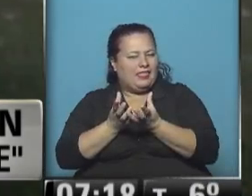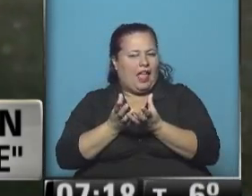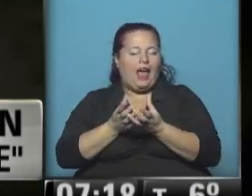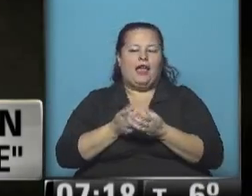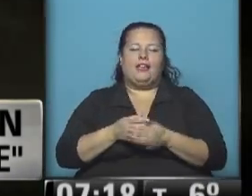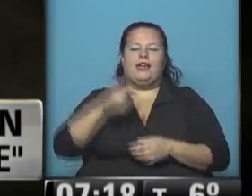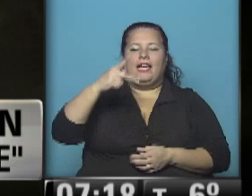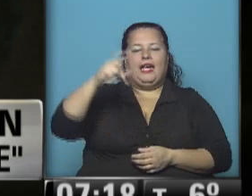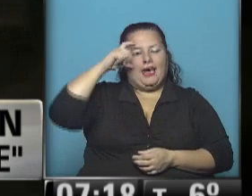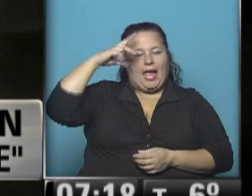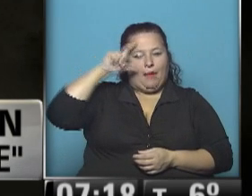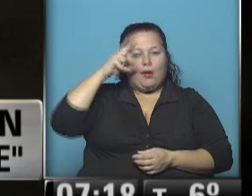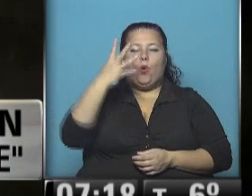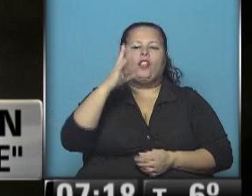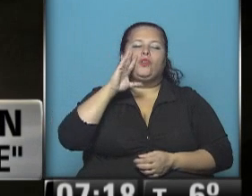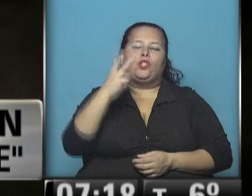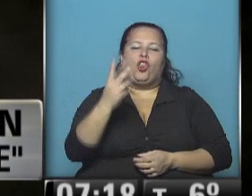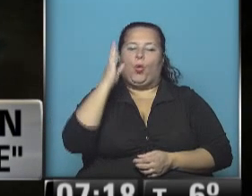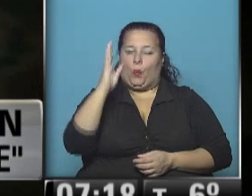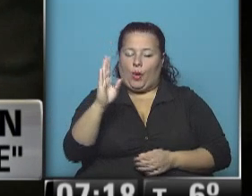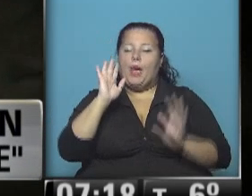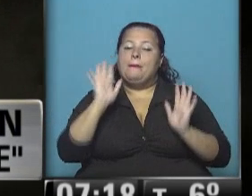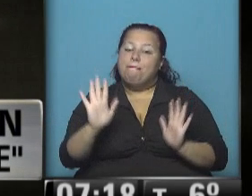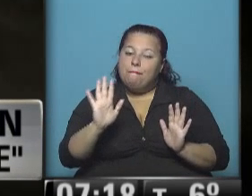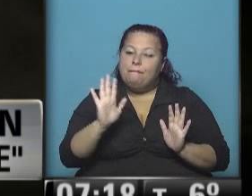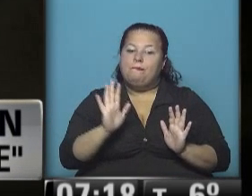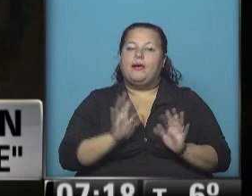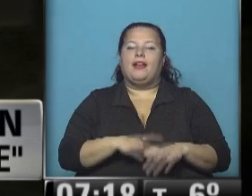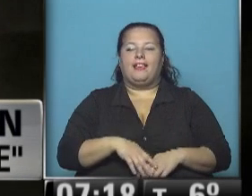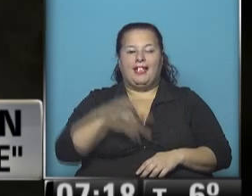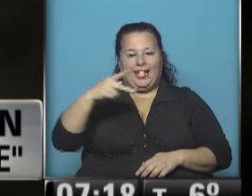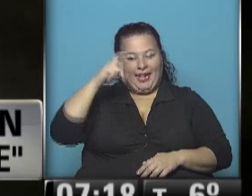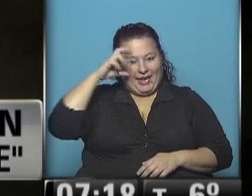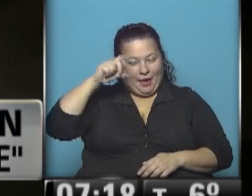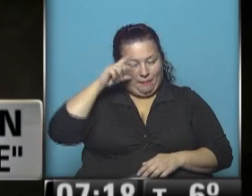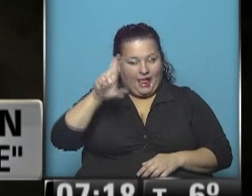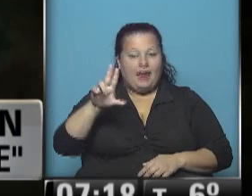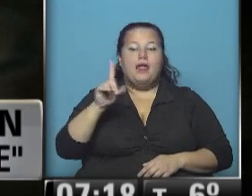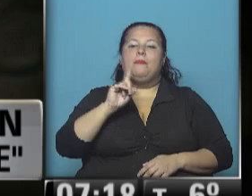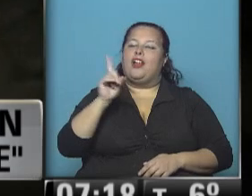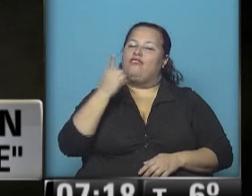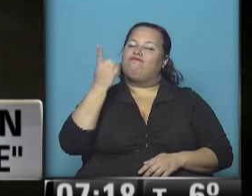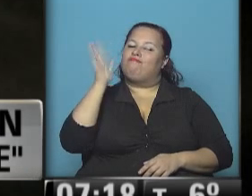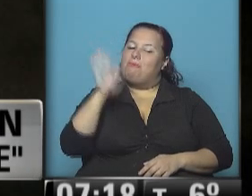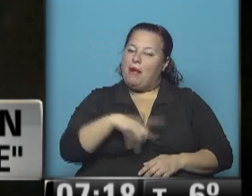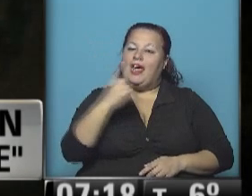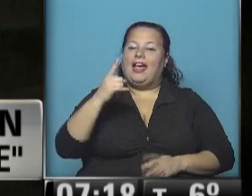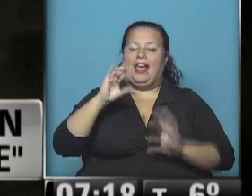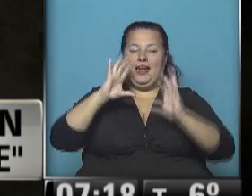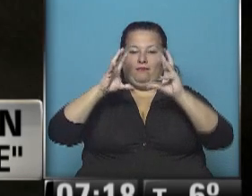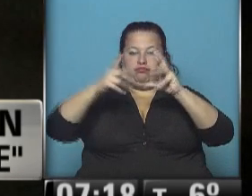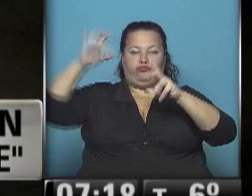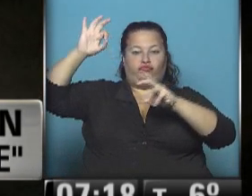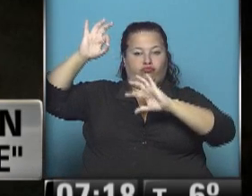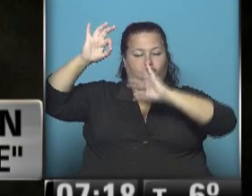¿Cómo? Kepler-452b, pero hay un dato que... Le decimos Kepler. Hay un dato que no es nada favorable. ¿Cuál? Porque la estrella que orbita